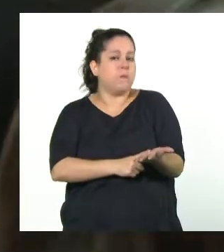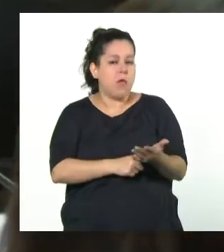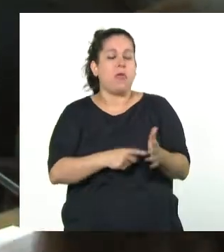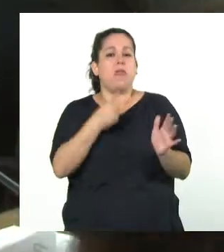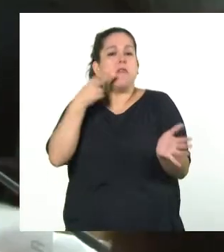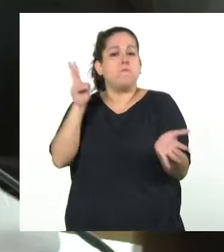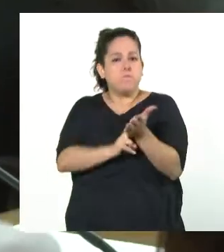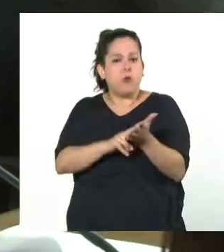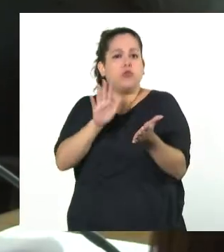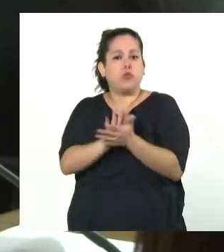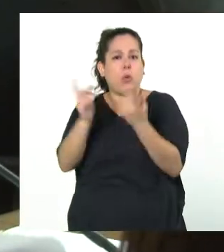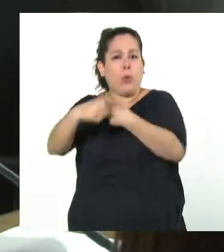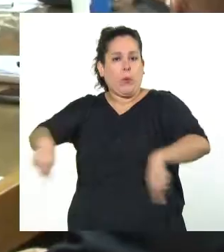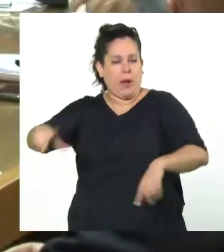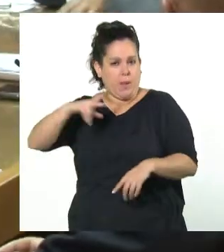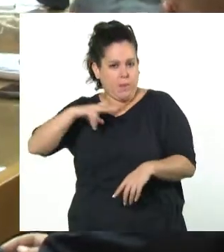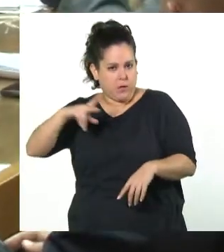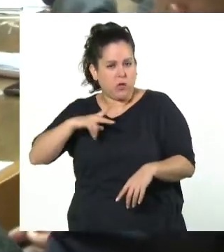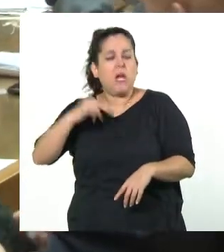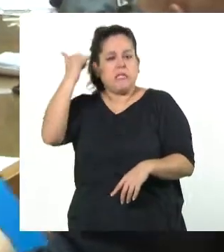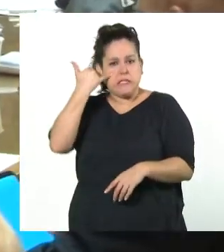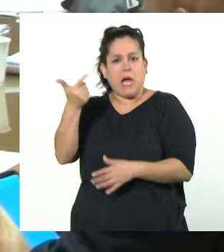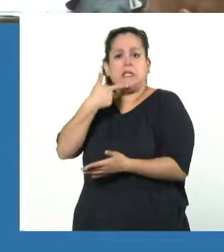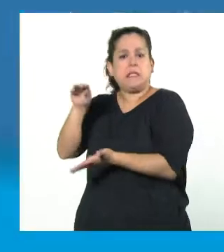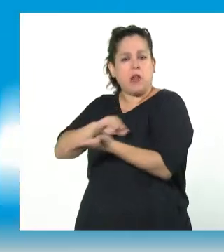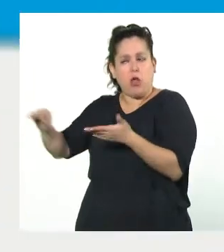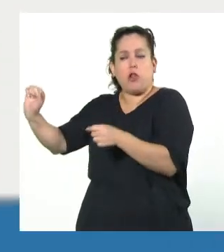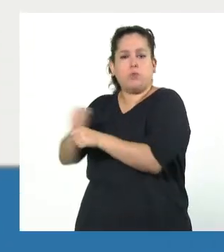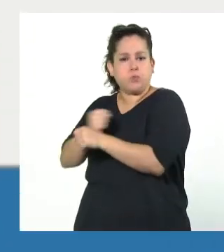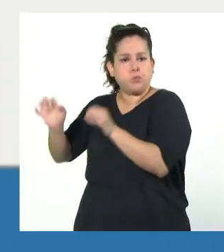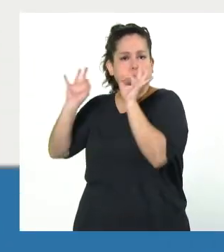personales, luego de su paso con modificaciones por el Senado de la Nación.